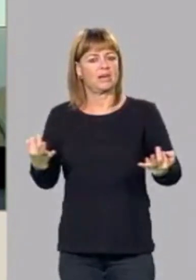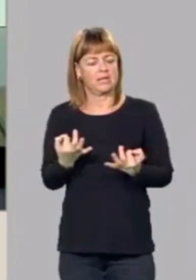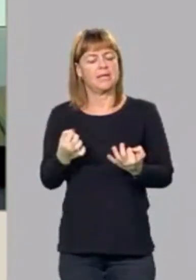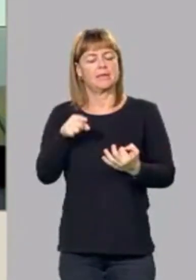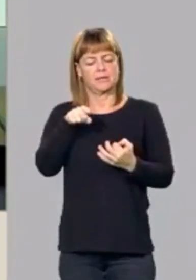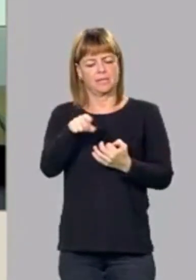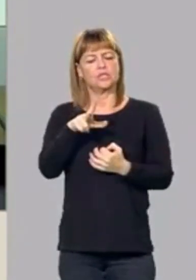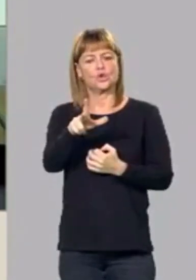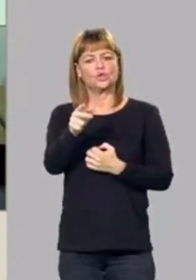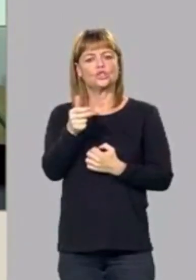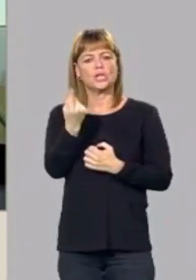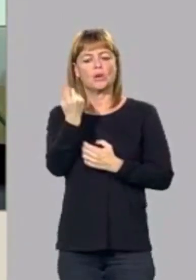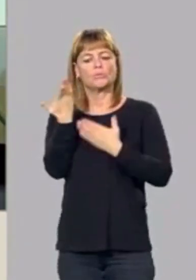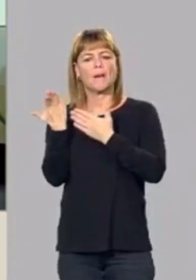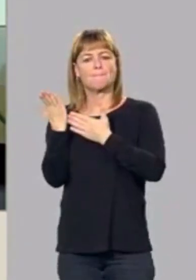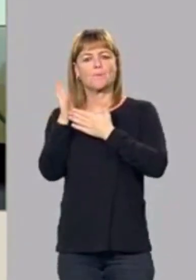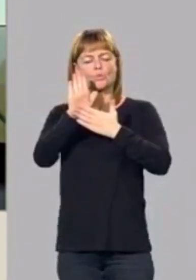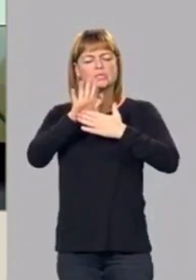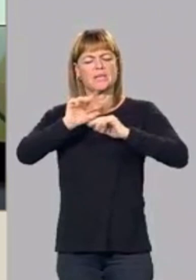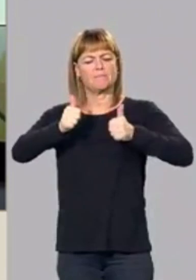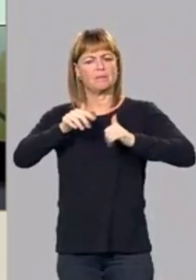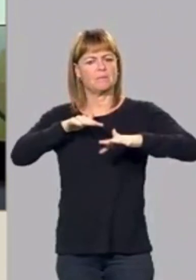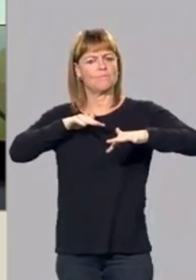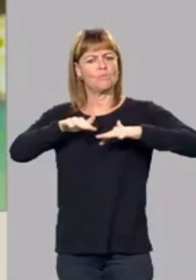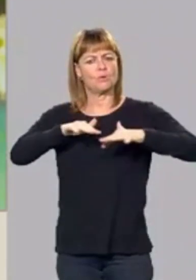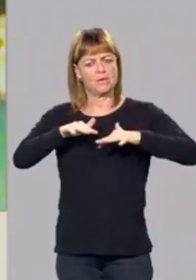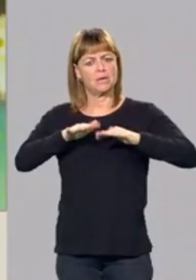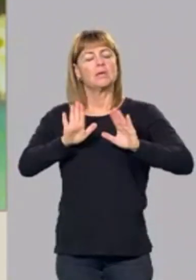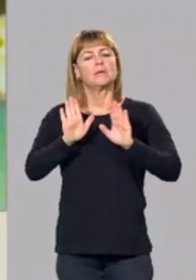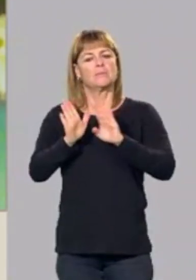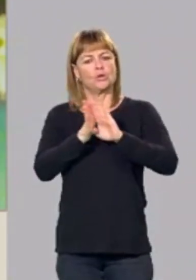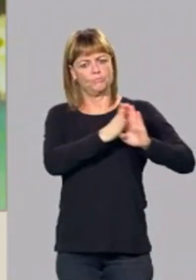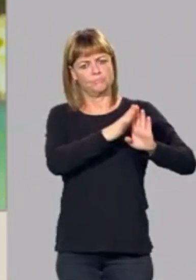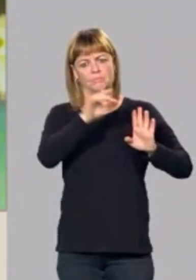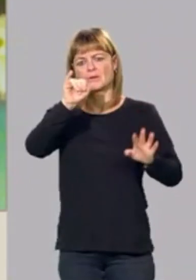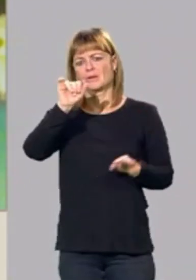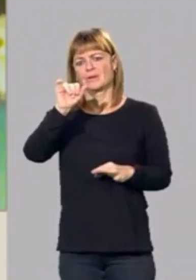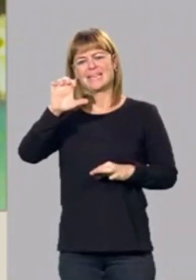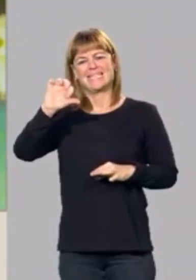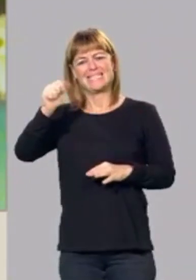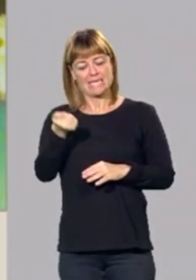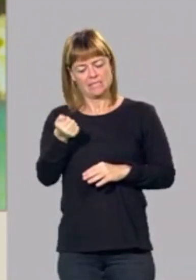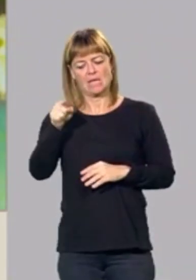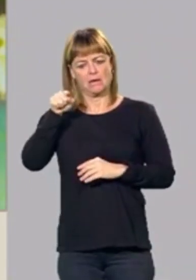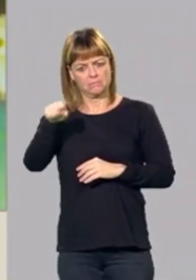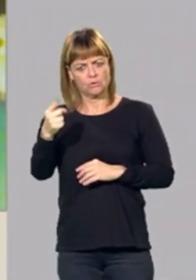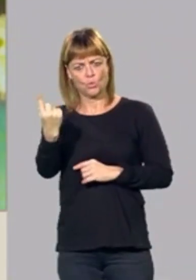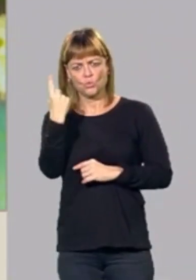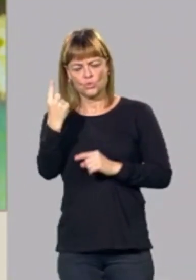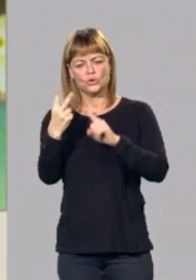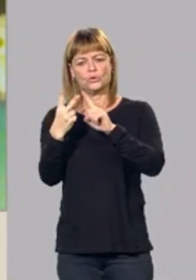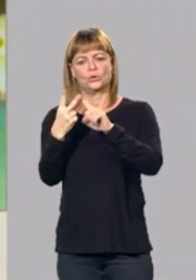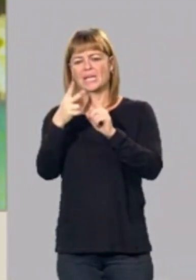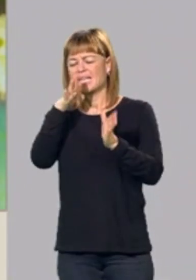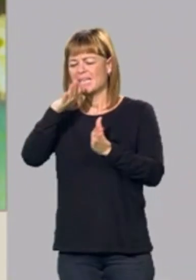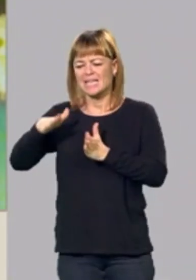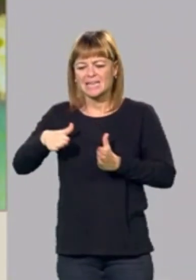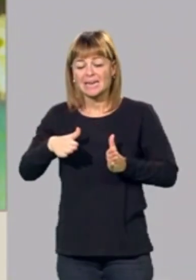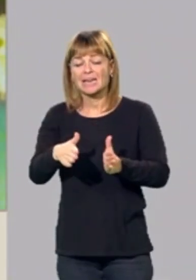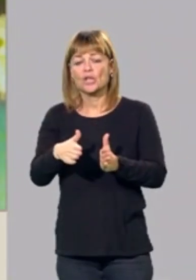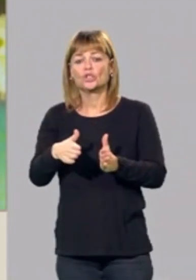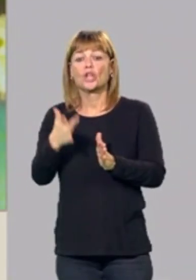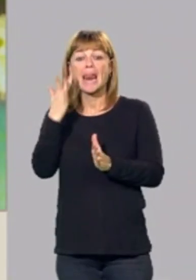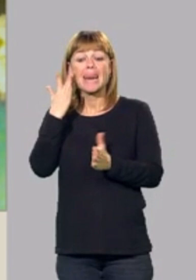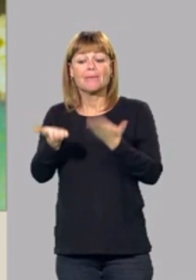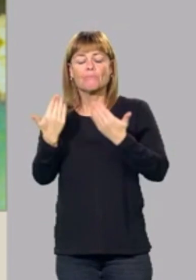Targon si está, vamos a mover, pero desde luego recrecer Yesa y limpiar los ríos depende. También hay